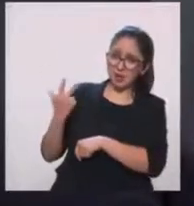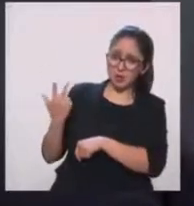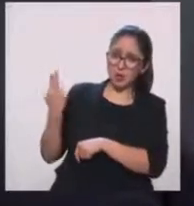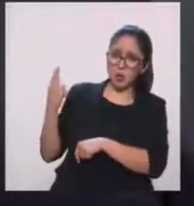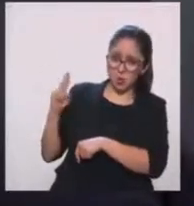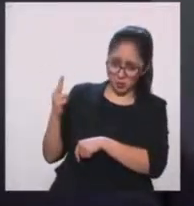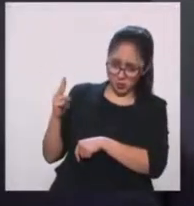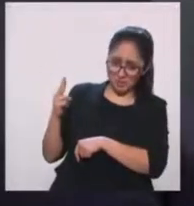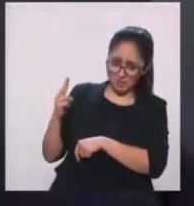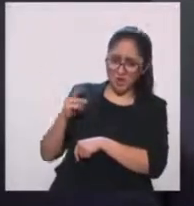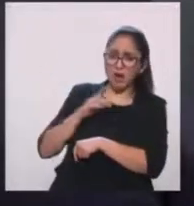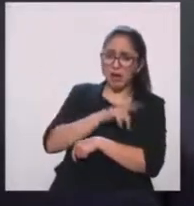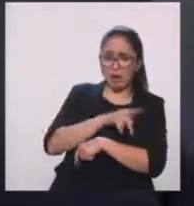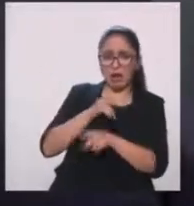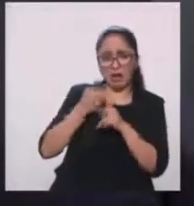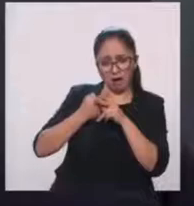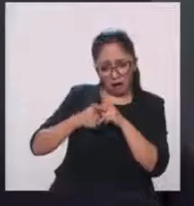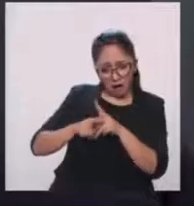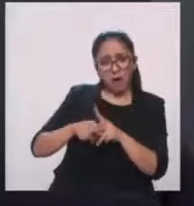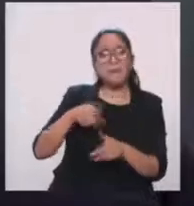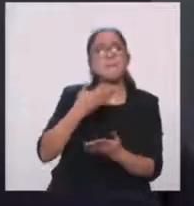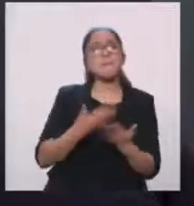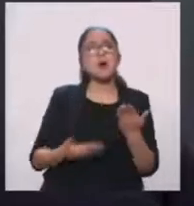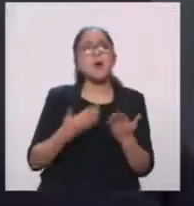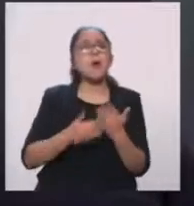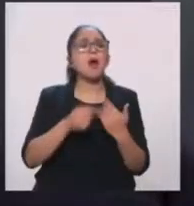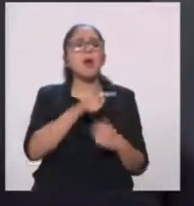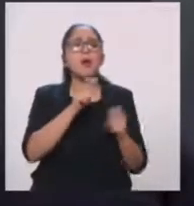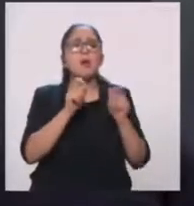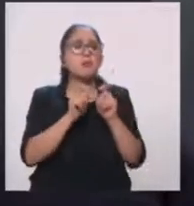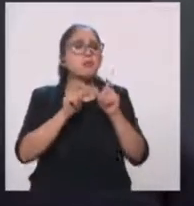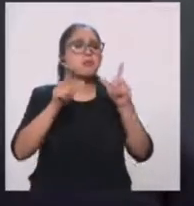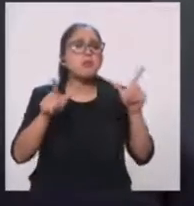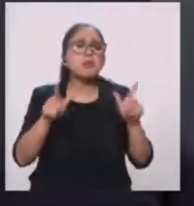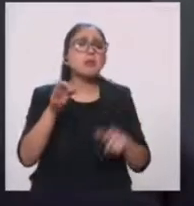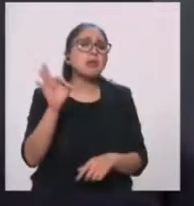ver? ¿Y a través de qué plataforma? Y también saber si tiene algún costo.